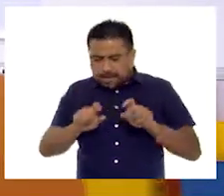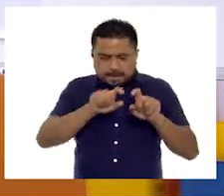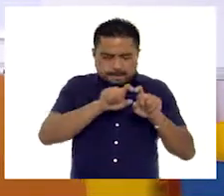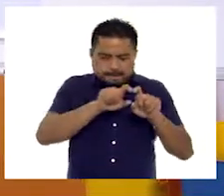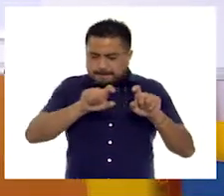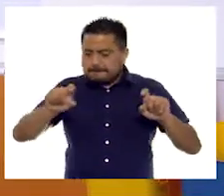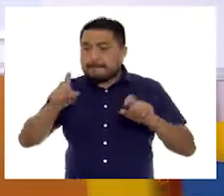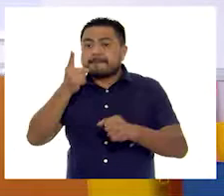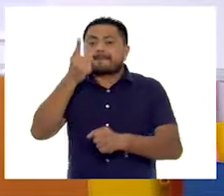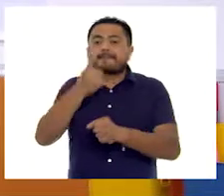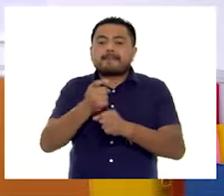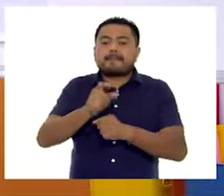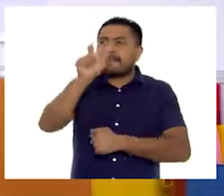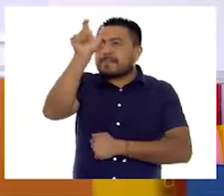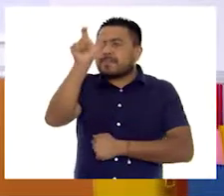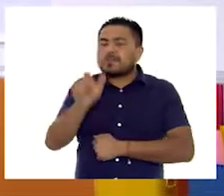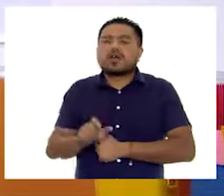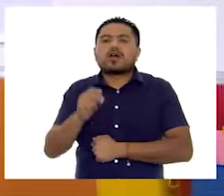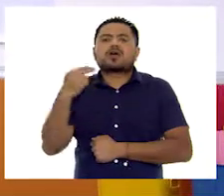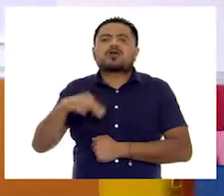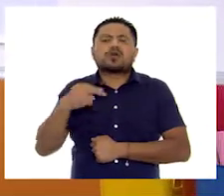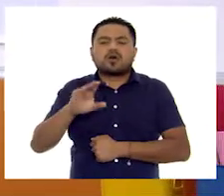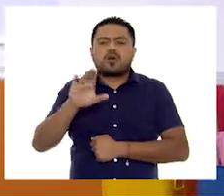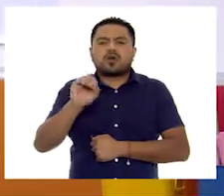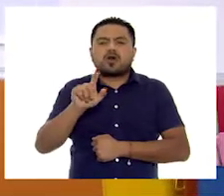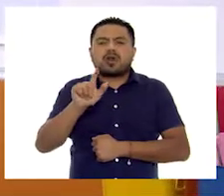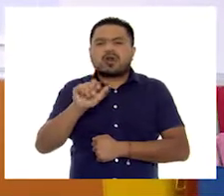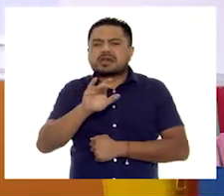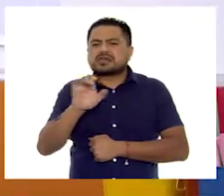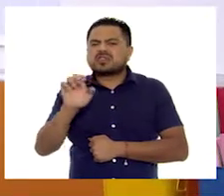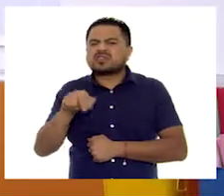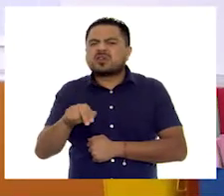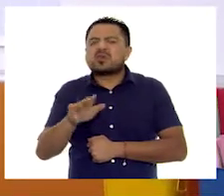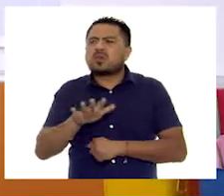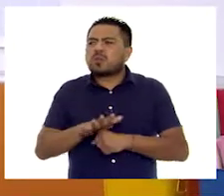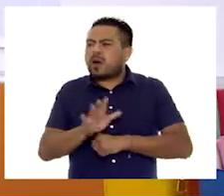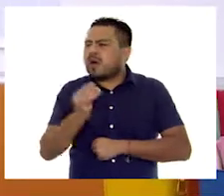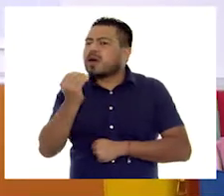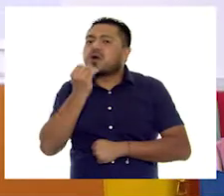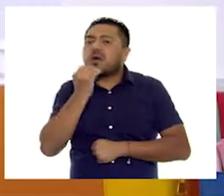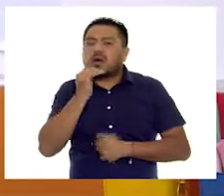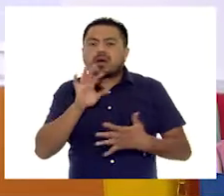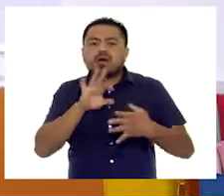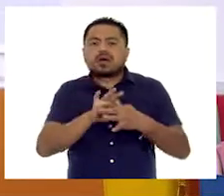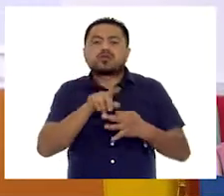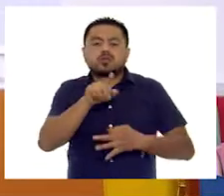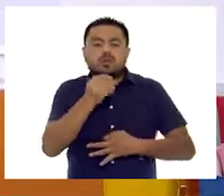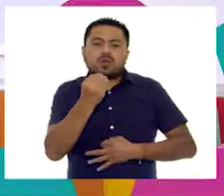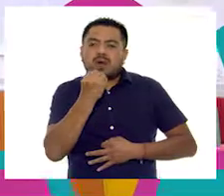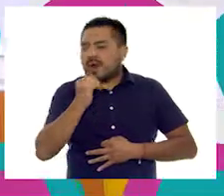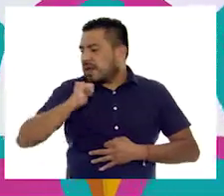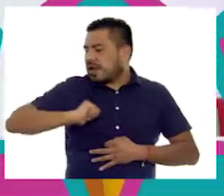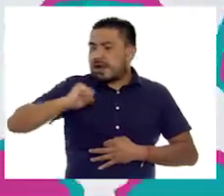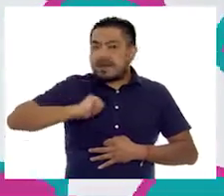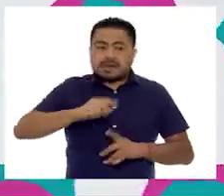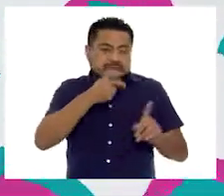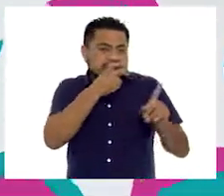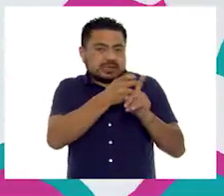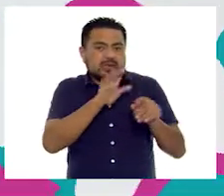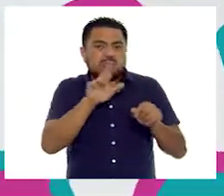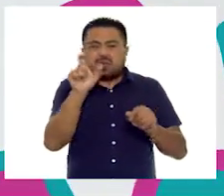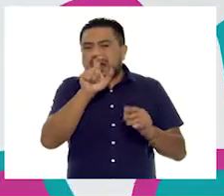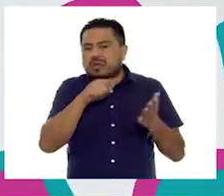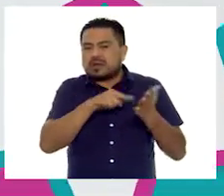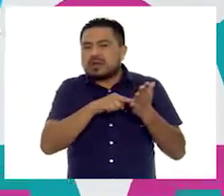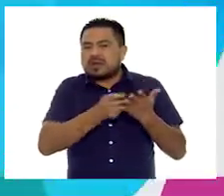En la primera columna dice colación. La colación tiene que ver con los alimentos que tú consumías en ese entonces en el